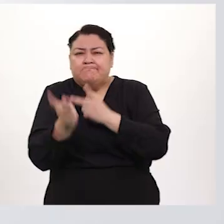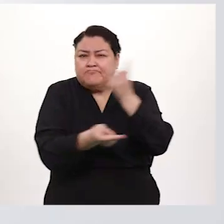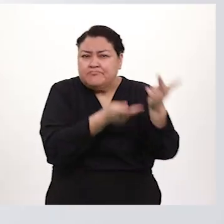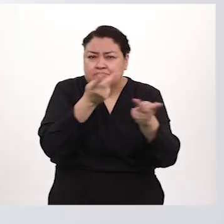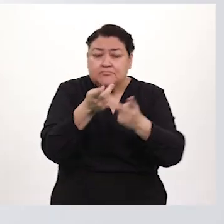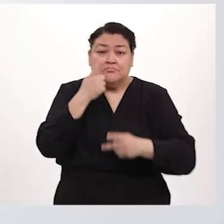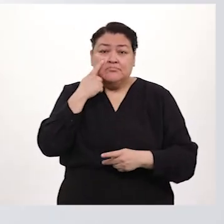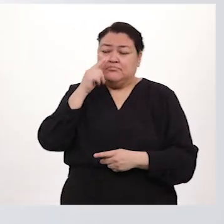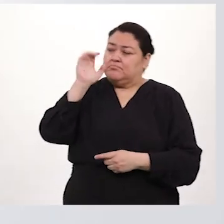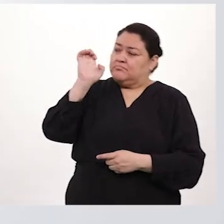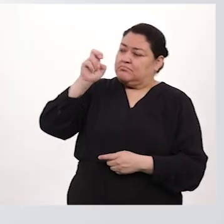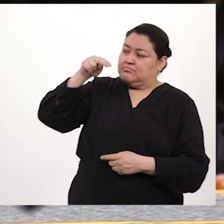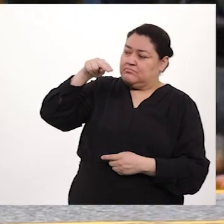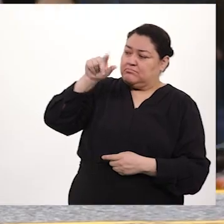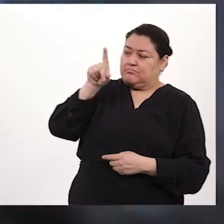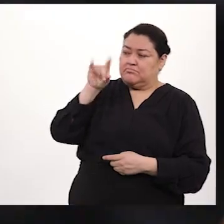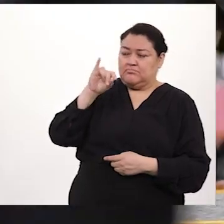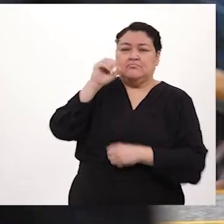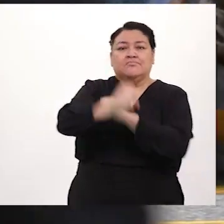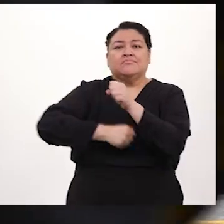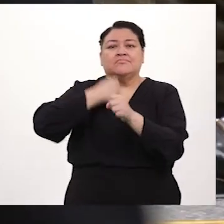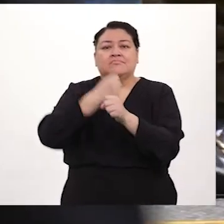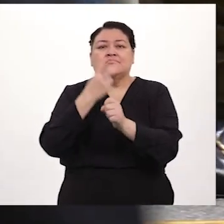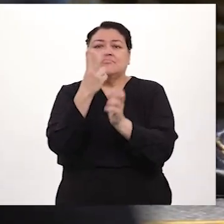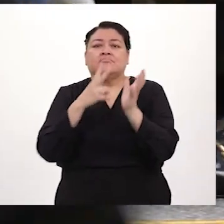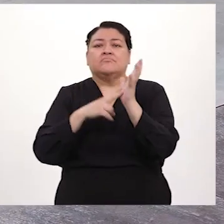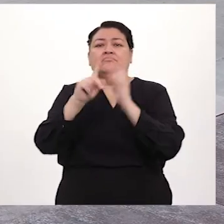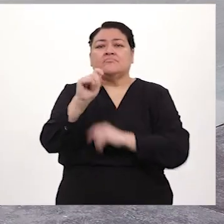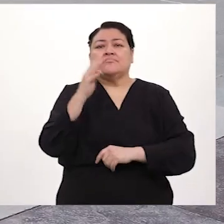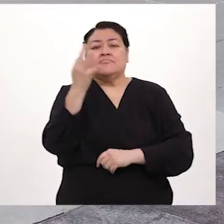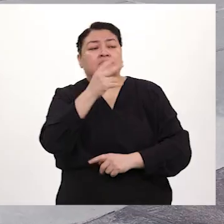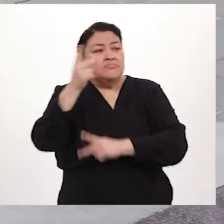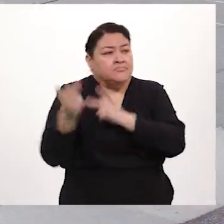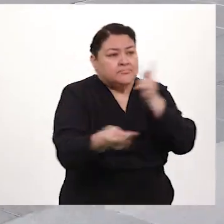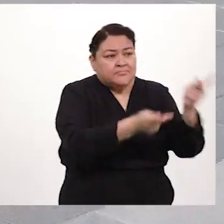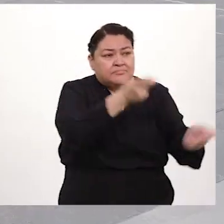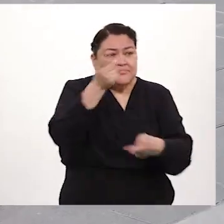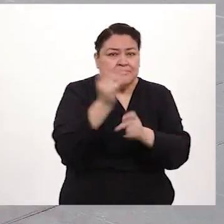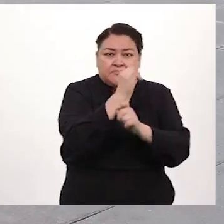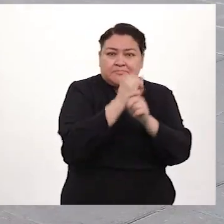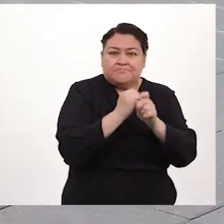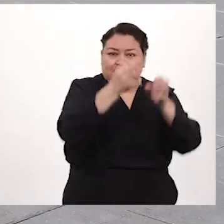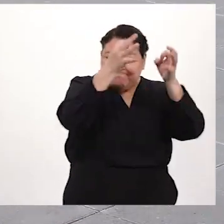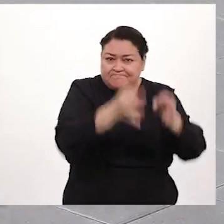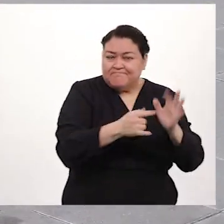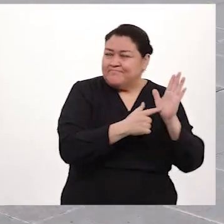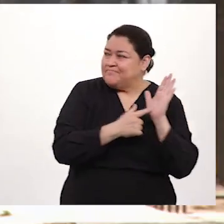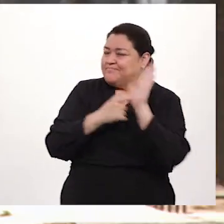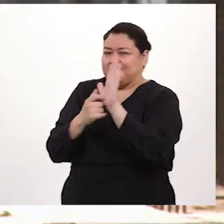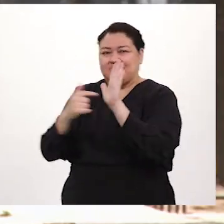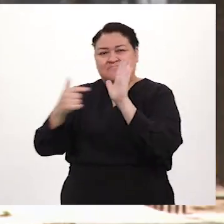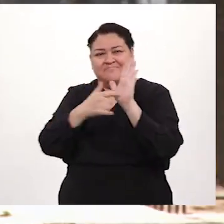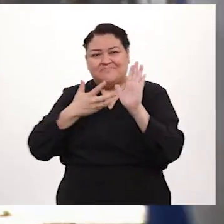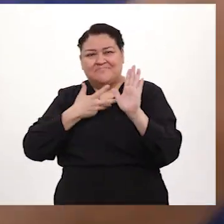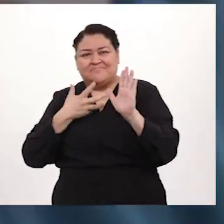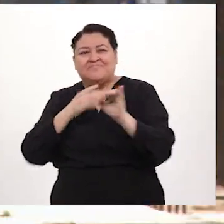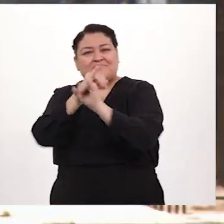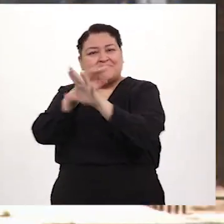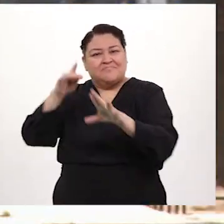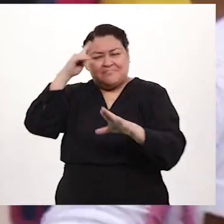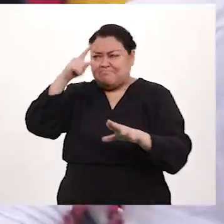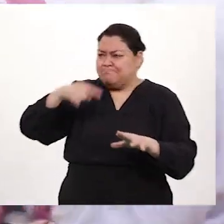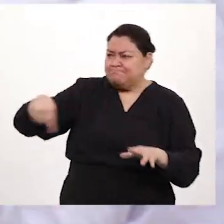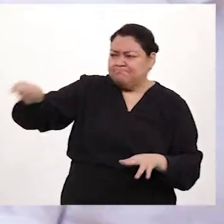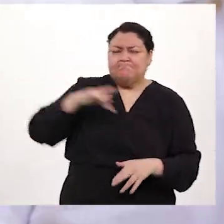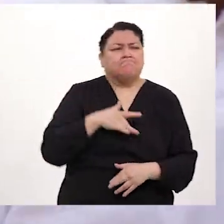mediante la Enadit 2023, reafirma su compromiso de proporcionar información confiable y actualizada a la sociedad para